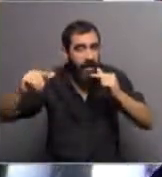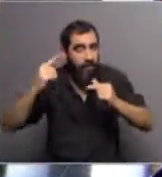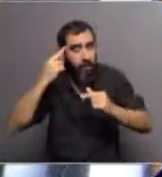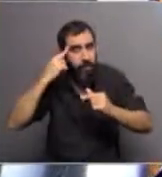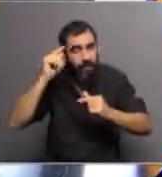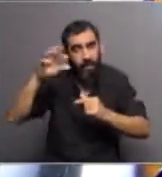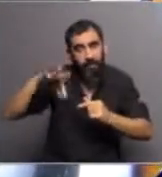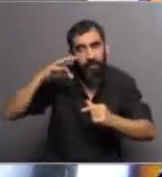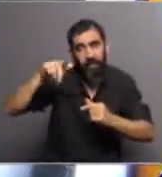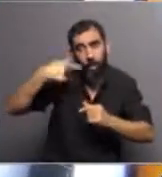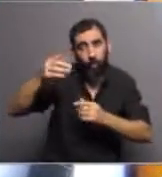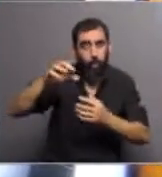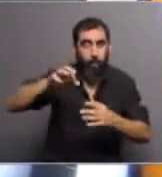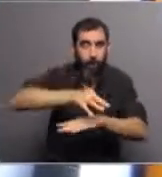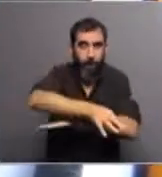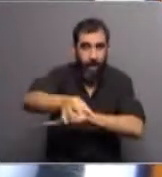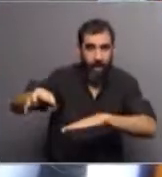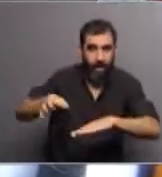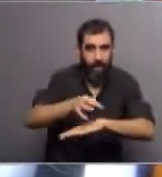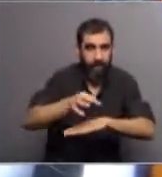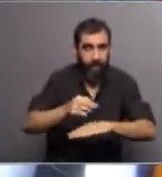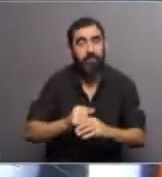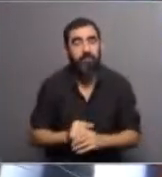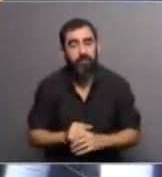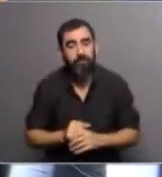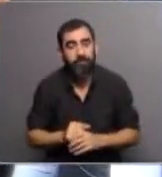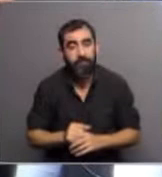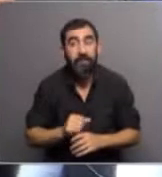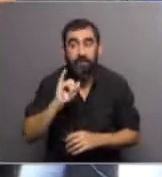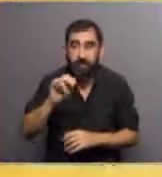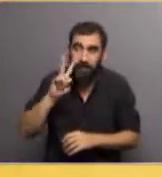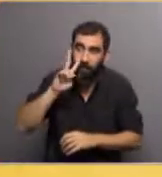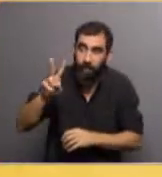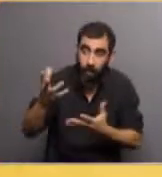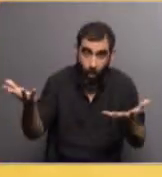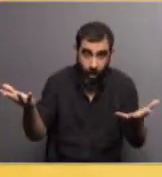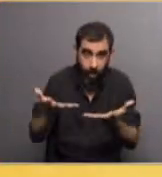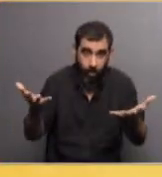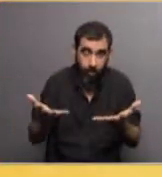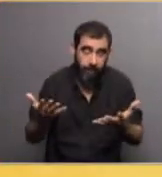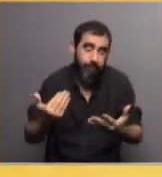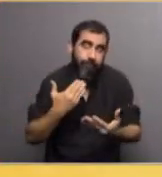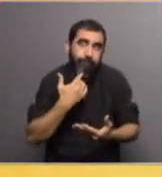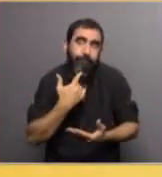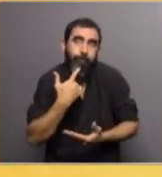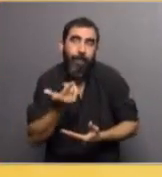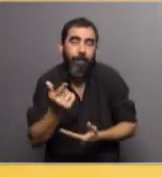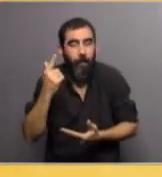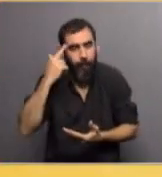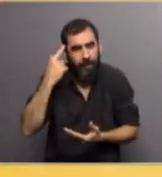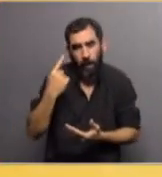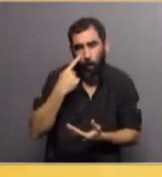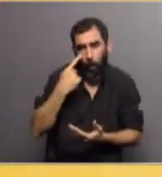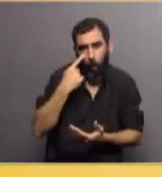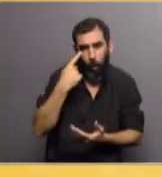inteligente, ¿no? Sí, quizás cuando ahora vieron las imágenes, quizás les parece conocido,